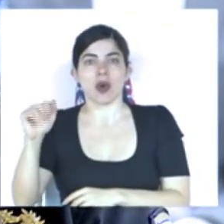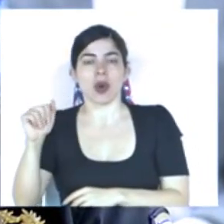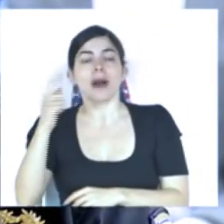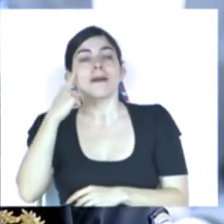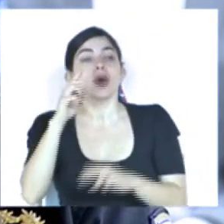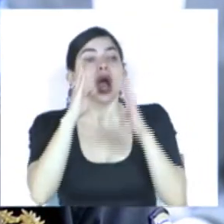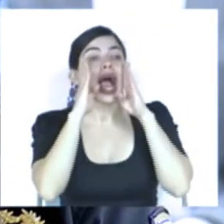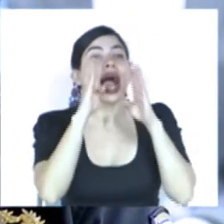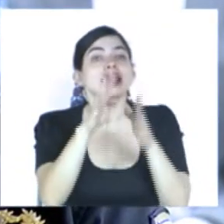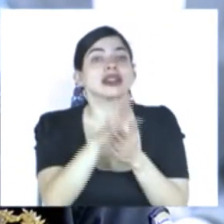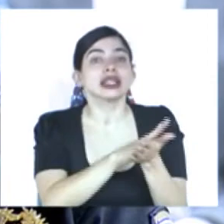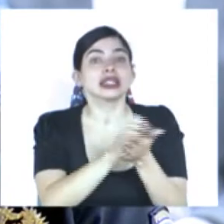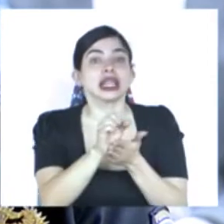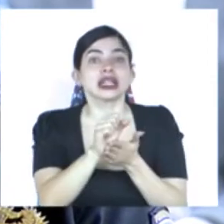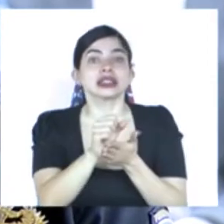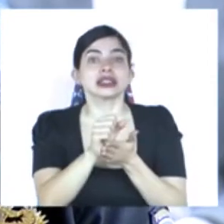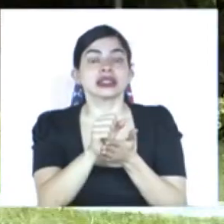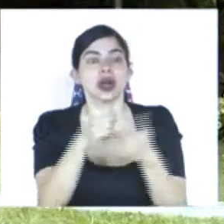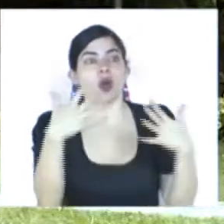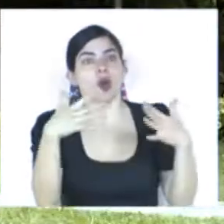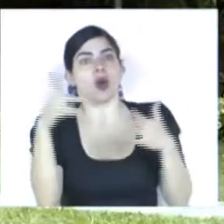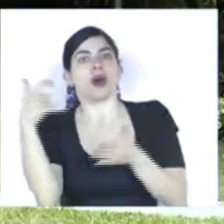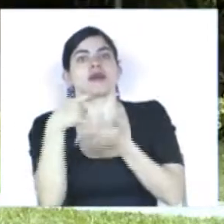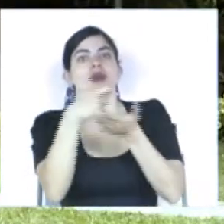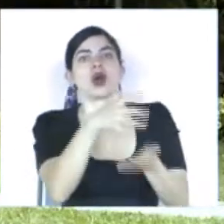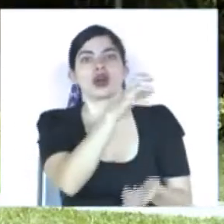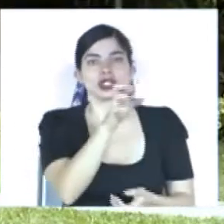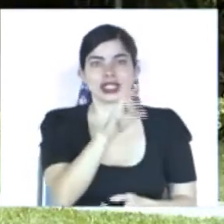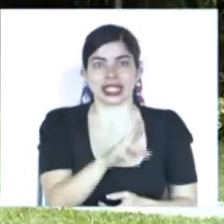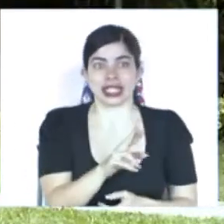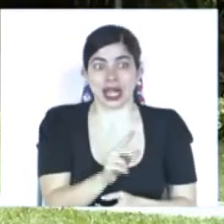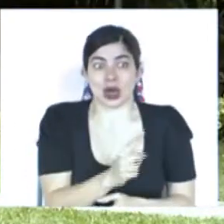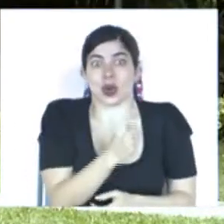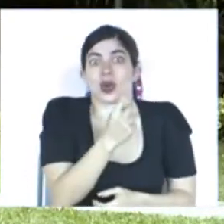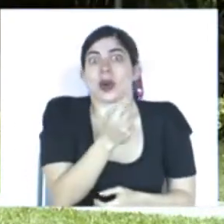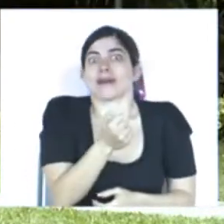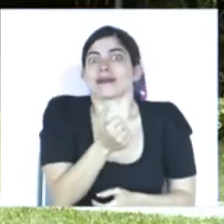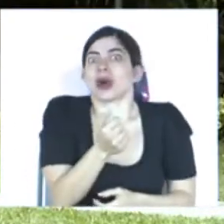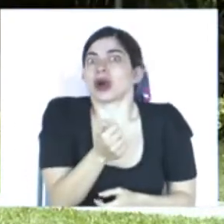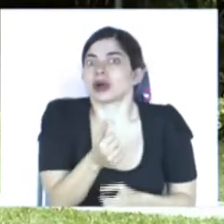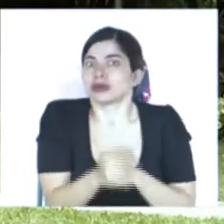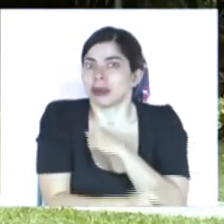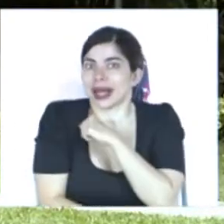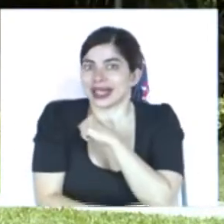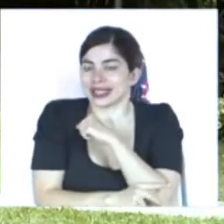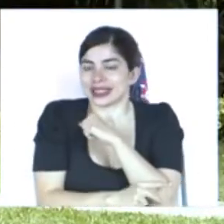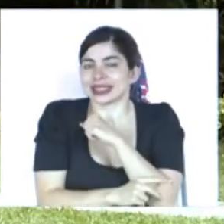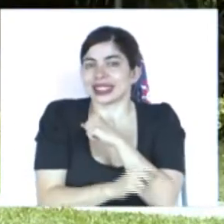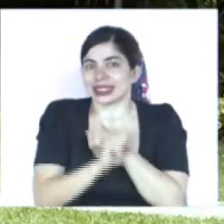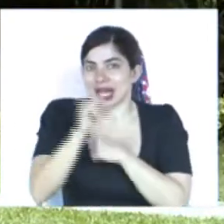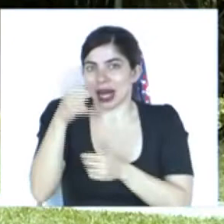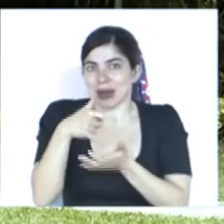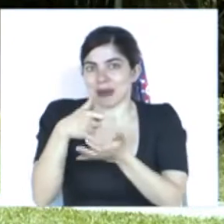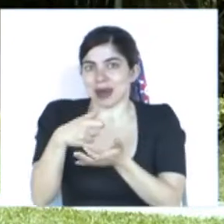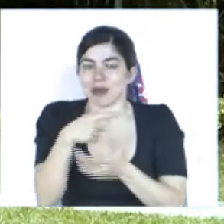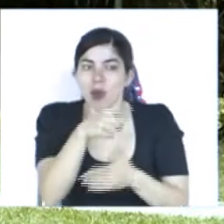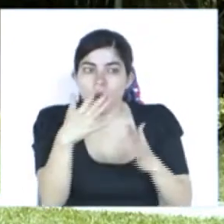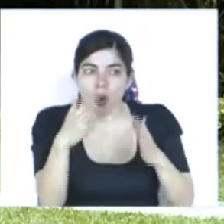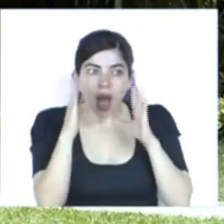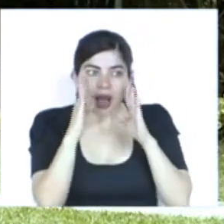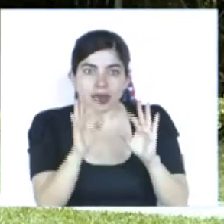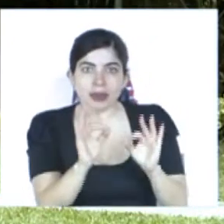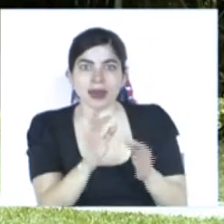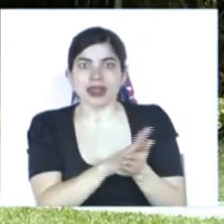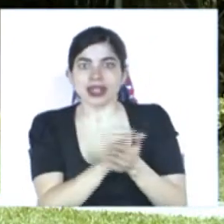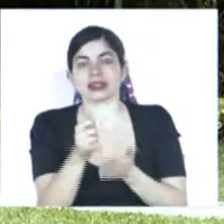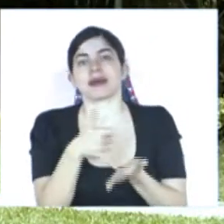para Costa Rica, uno de los pocos países que han sido merecedores de este premio. Hace